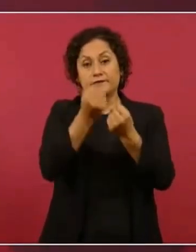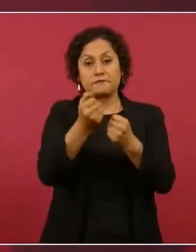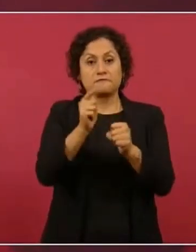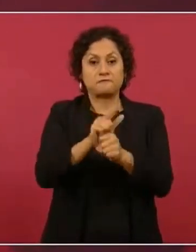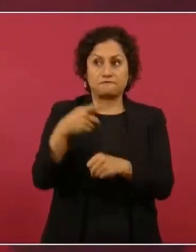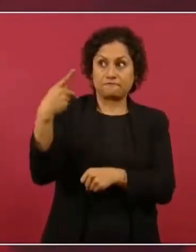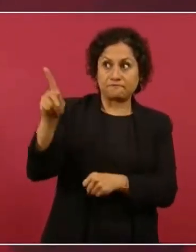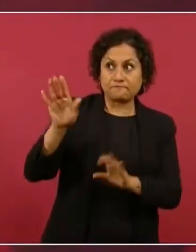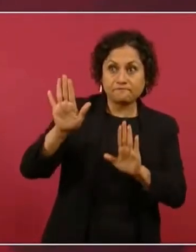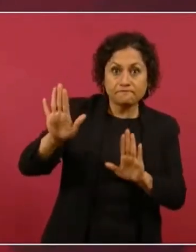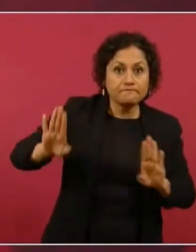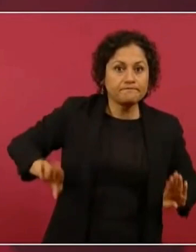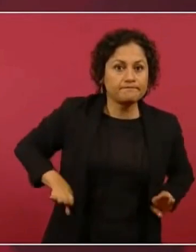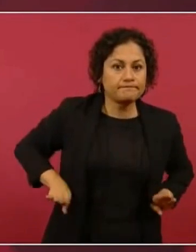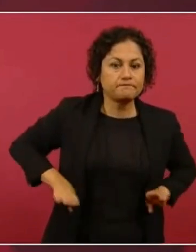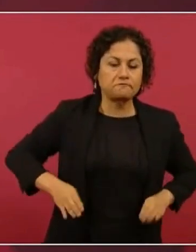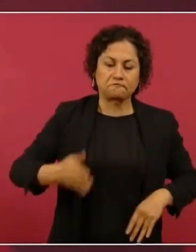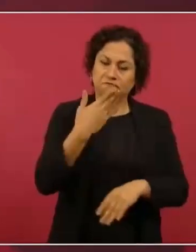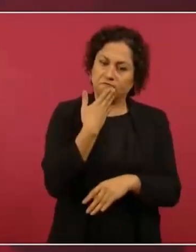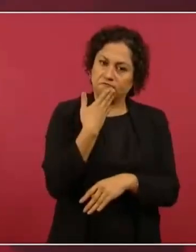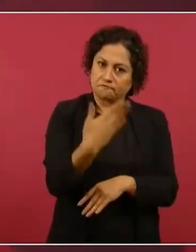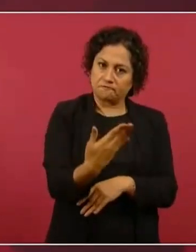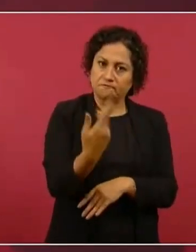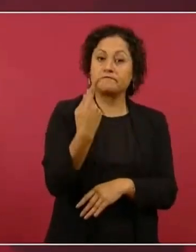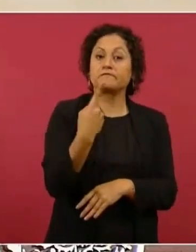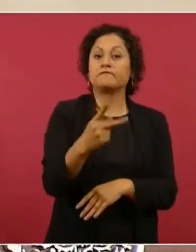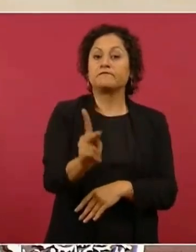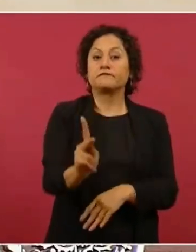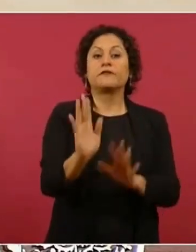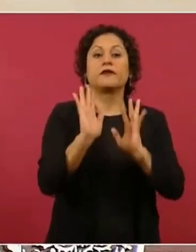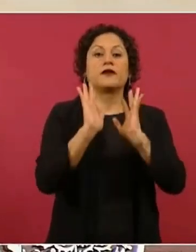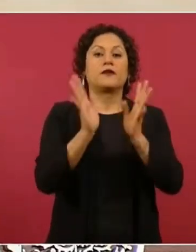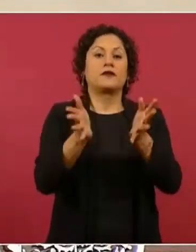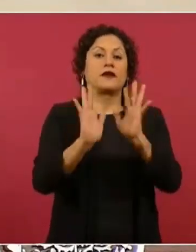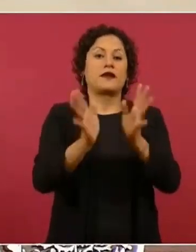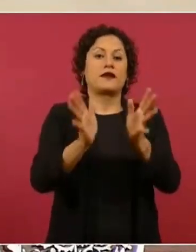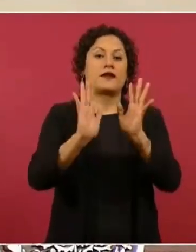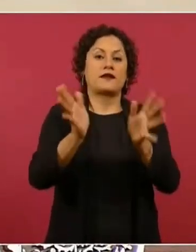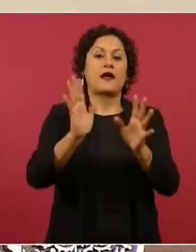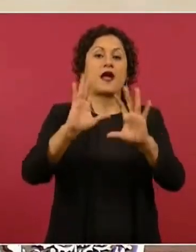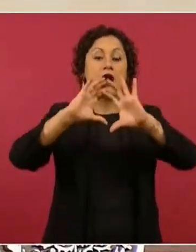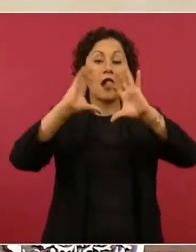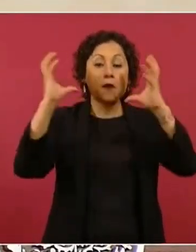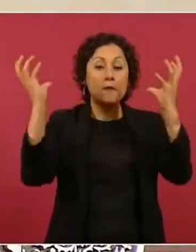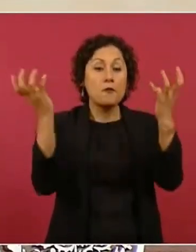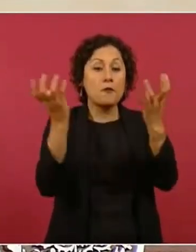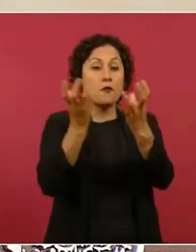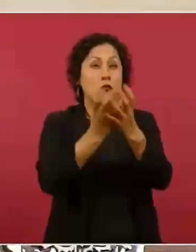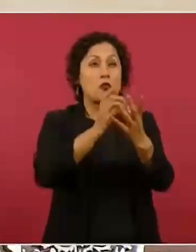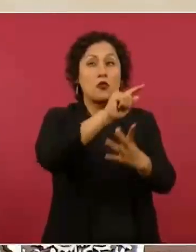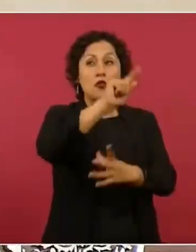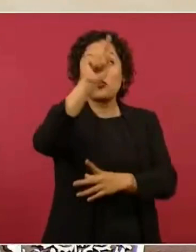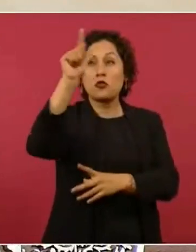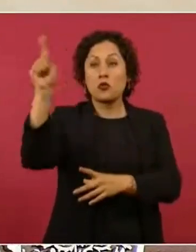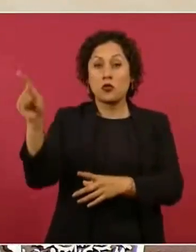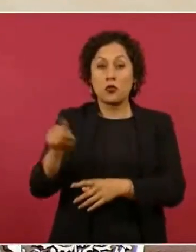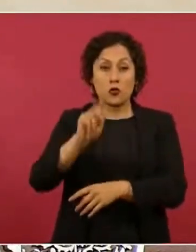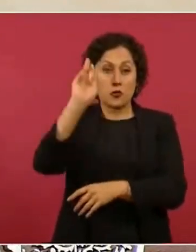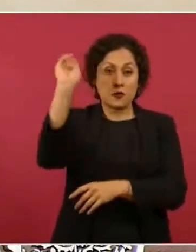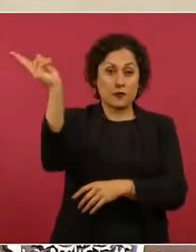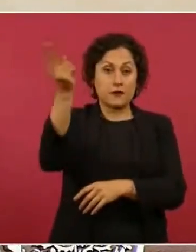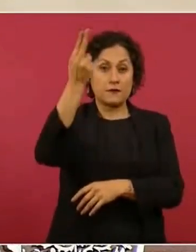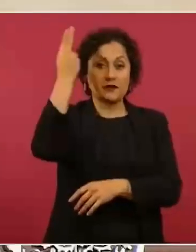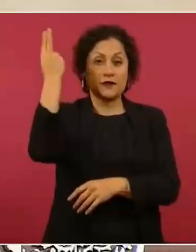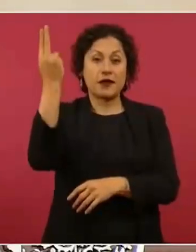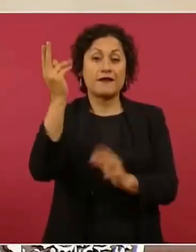ya las universidades del mundo están en